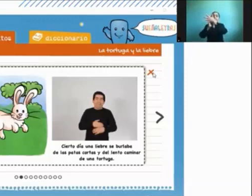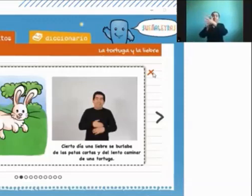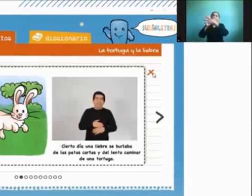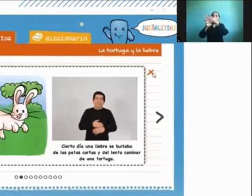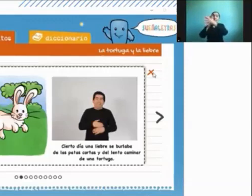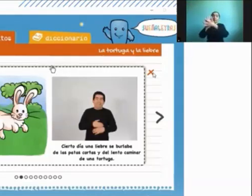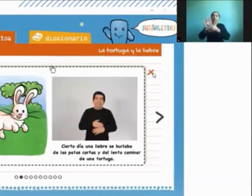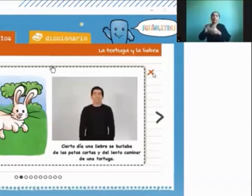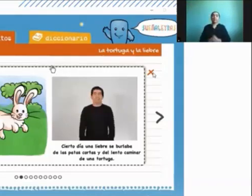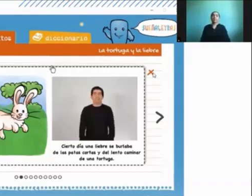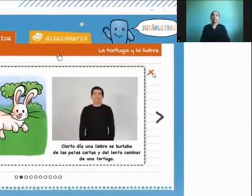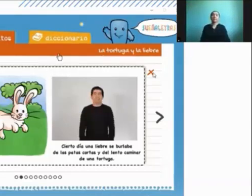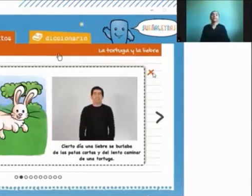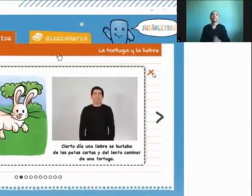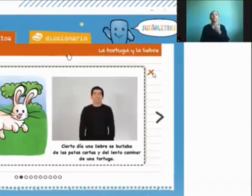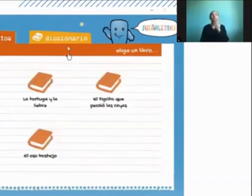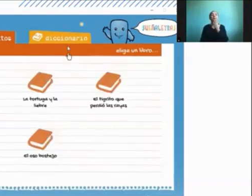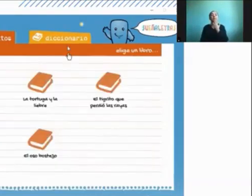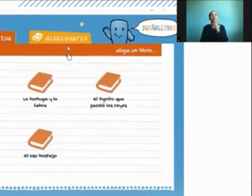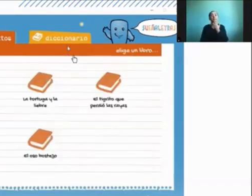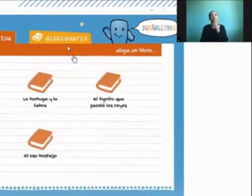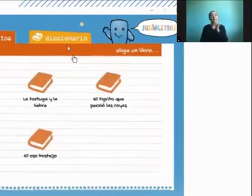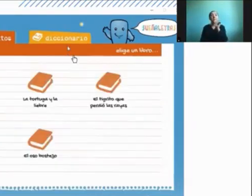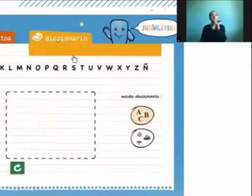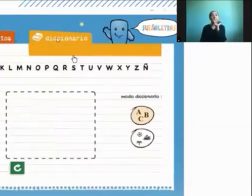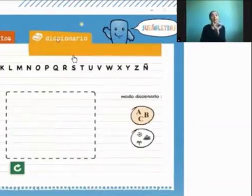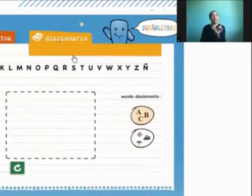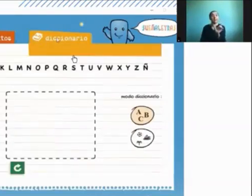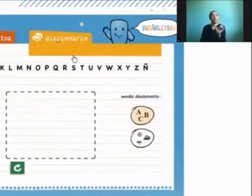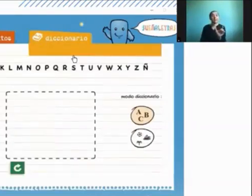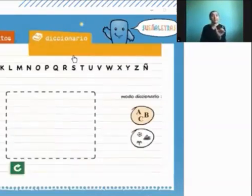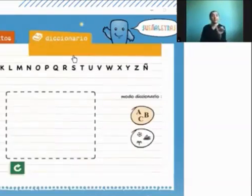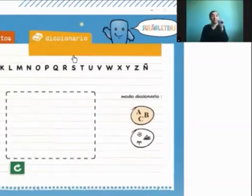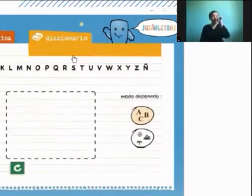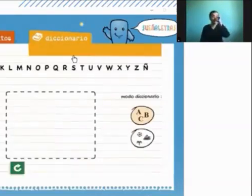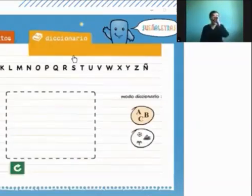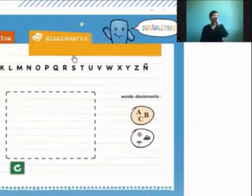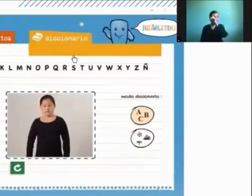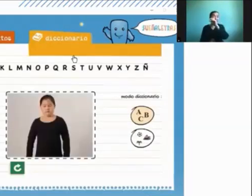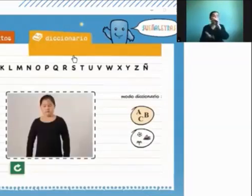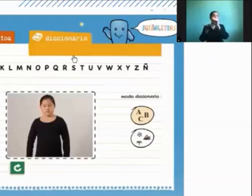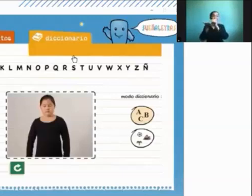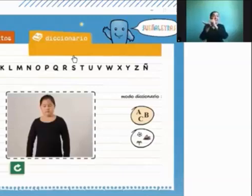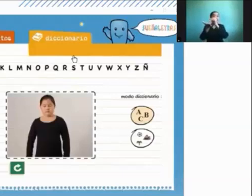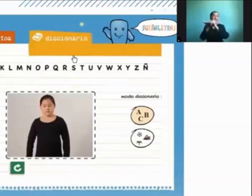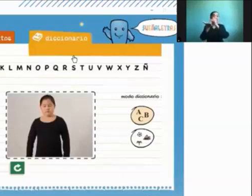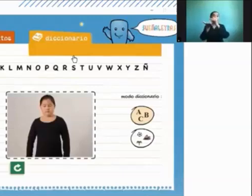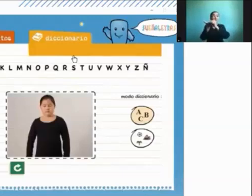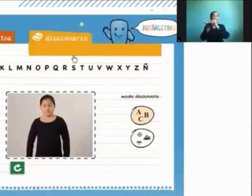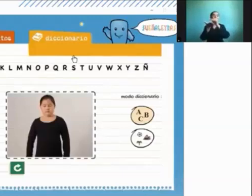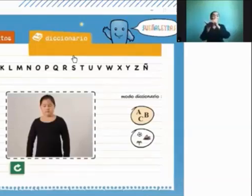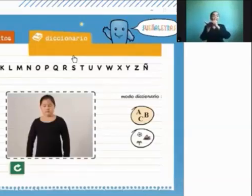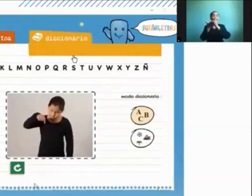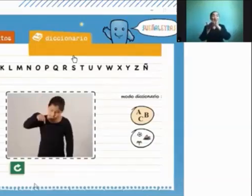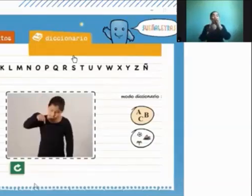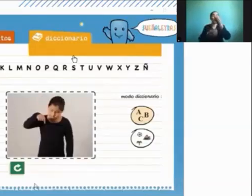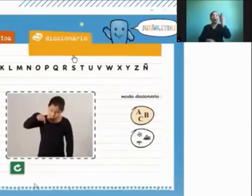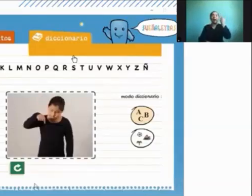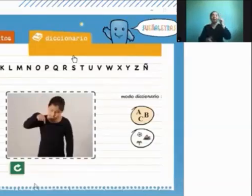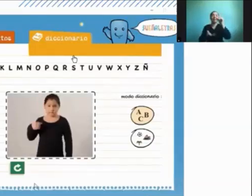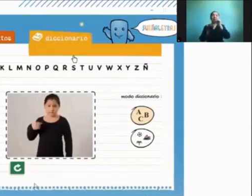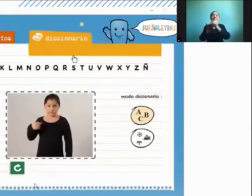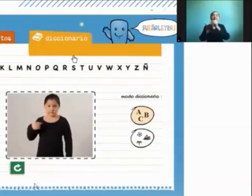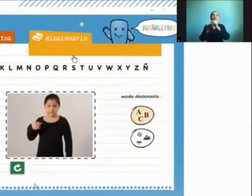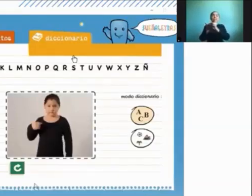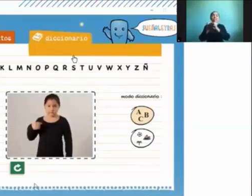también hay algunas palabras más complejas que están agregadas en un diccionario antes teníamos un dicci señas que estaba separado el sueño letras